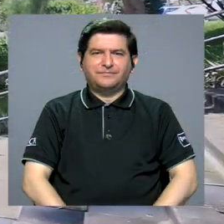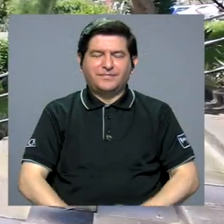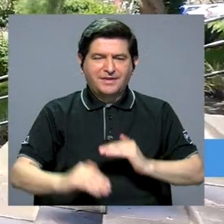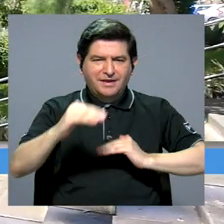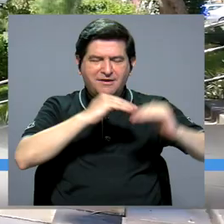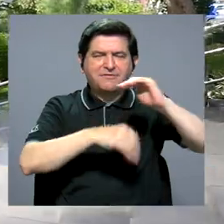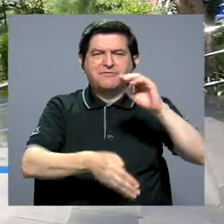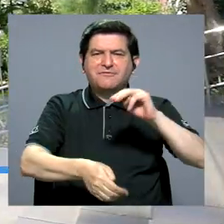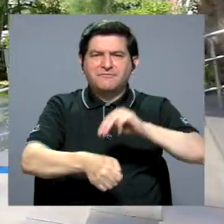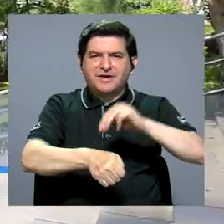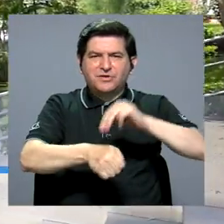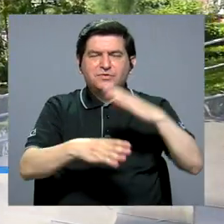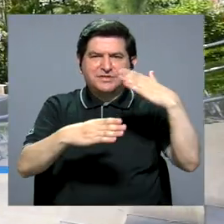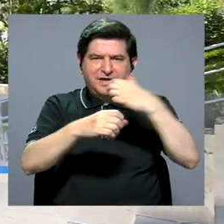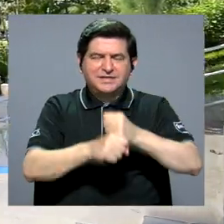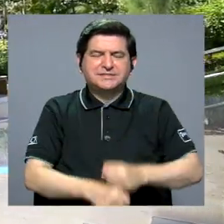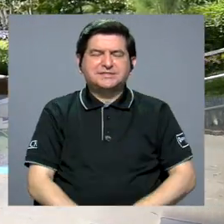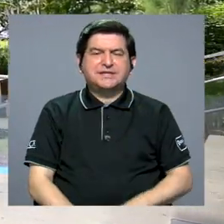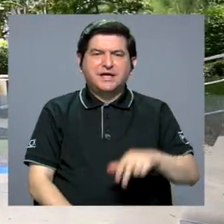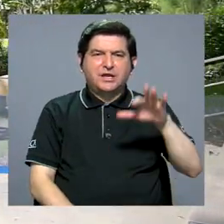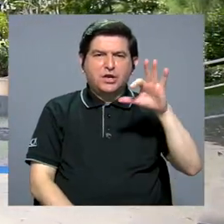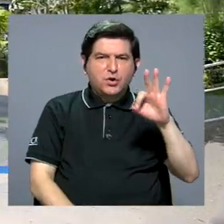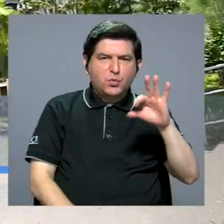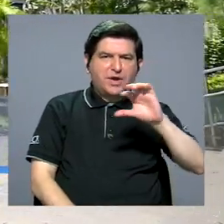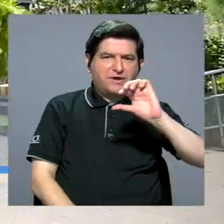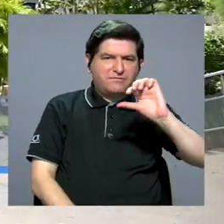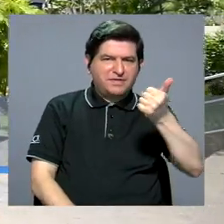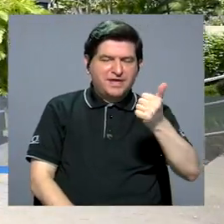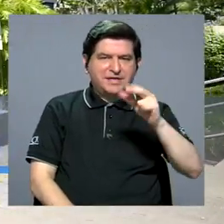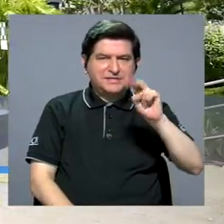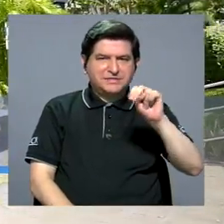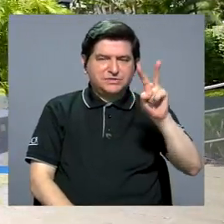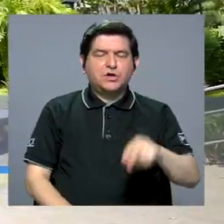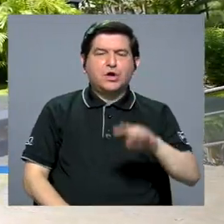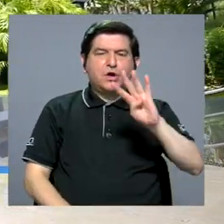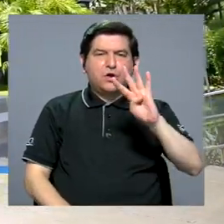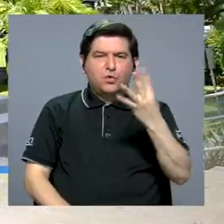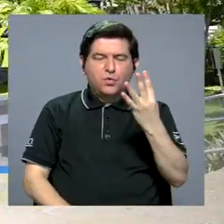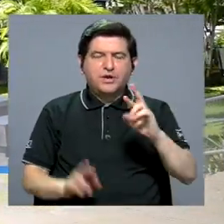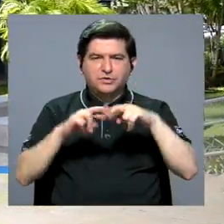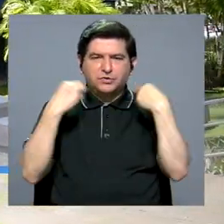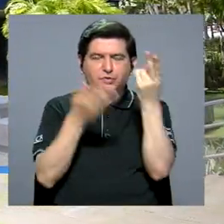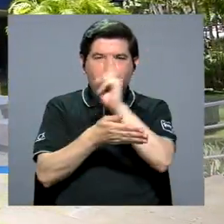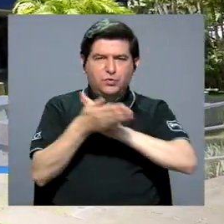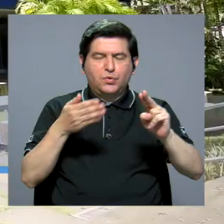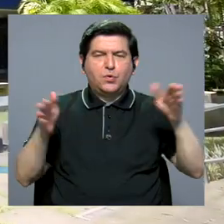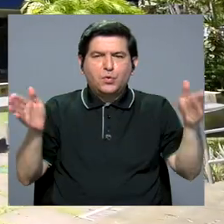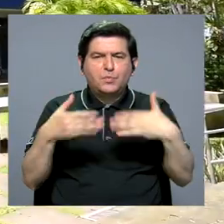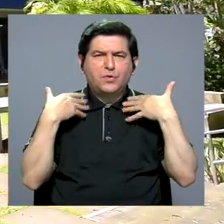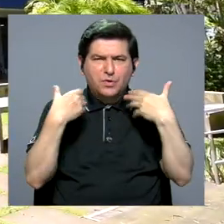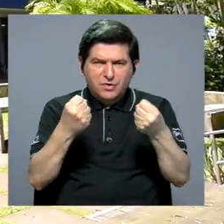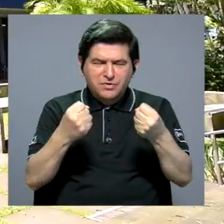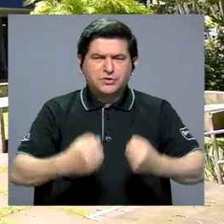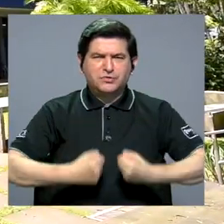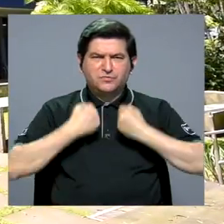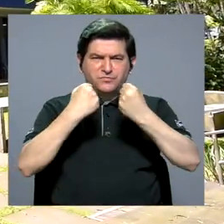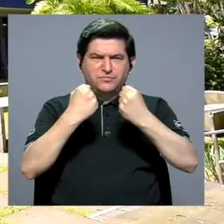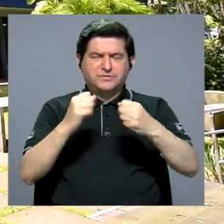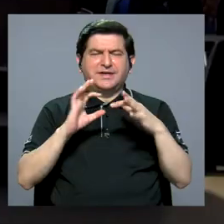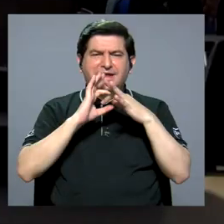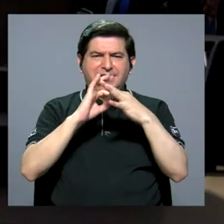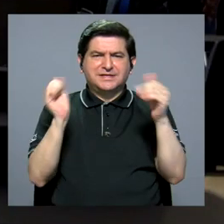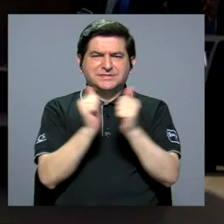La Facultad de Medicina realizará los días 9 y 10 de noviembre el Cuarto Encuentro Académico, promoviendo la salud y